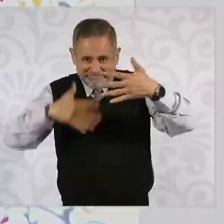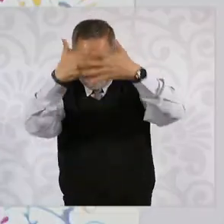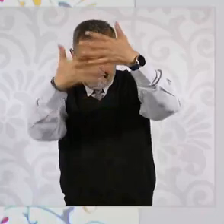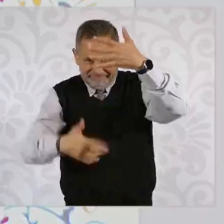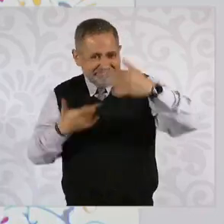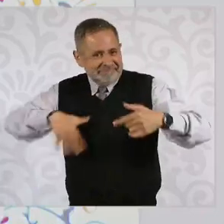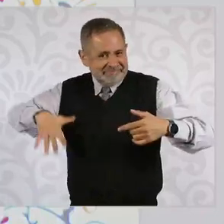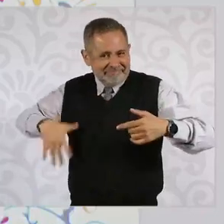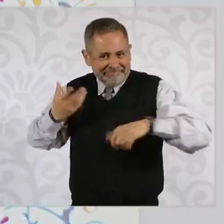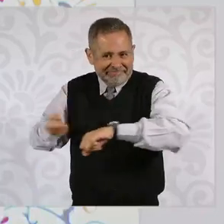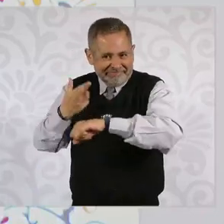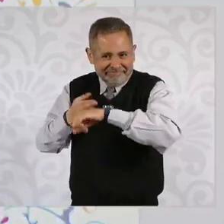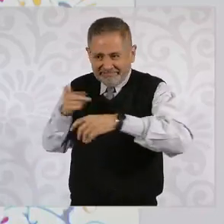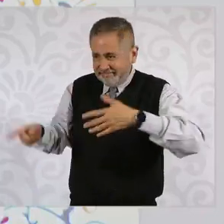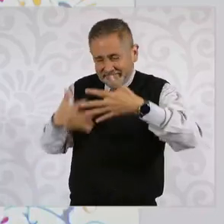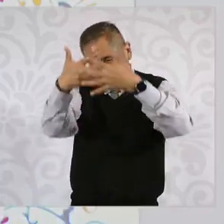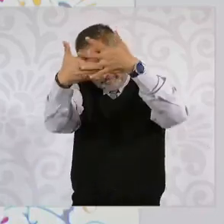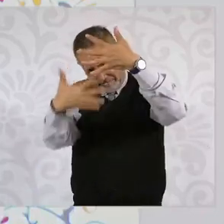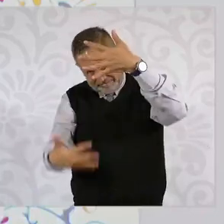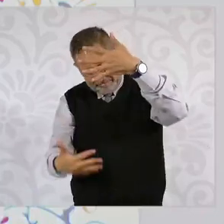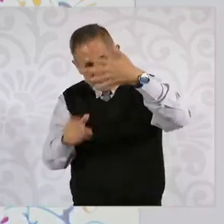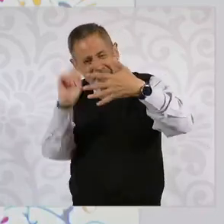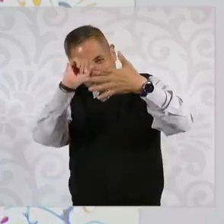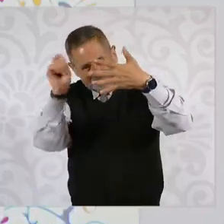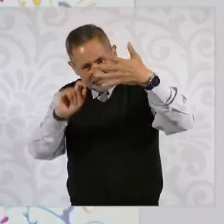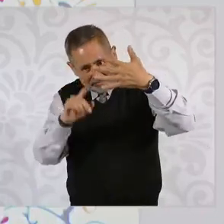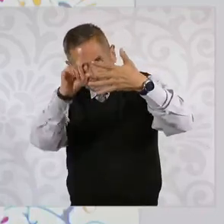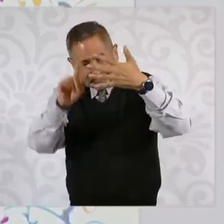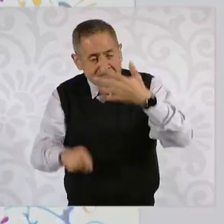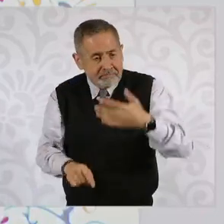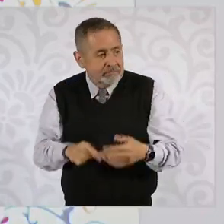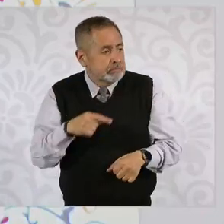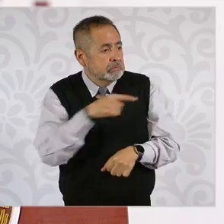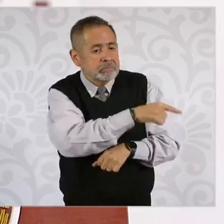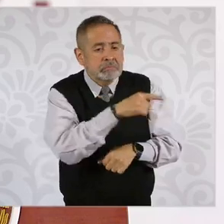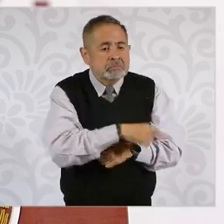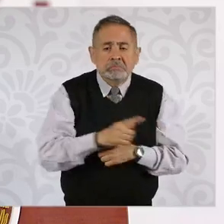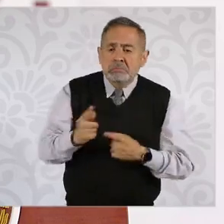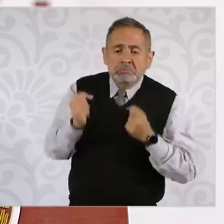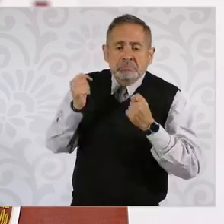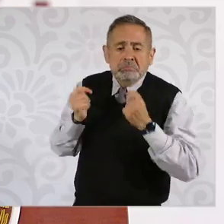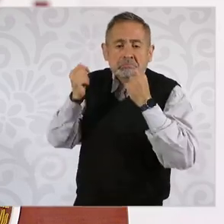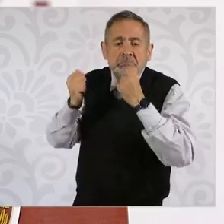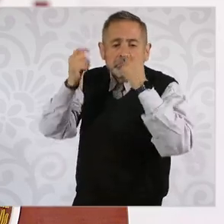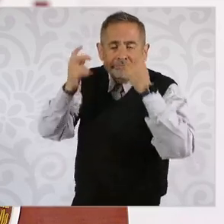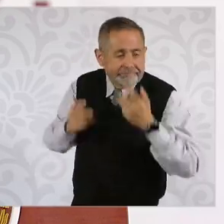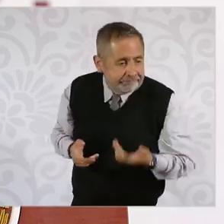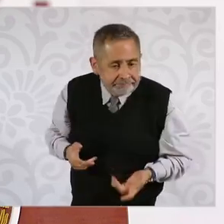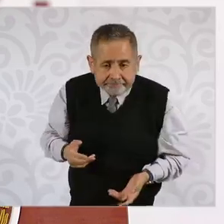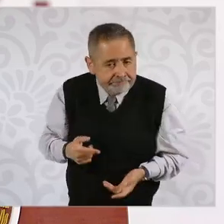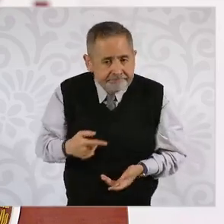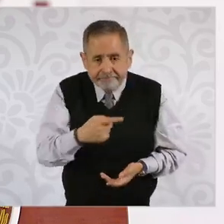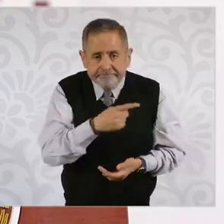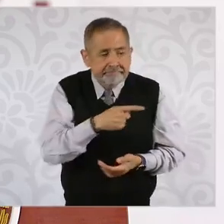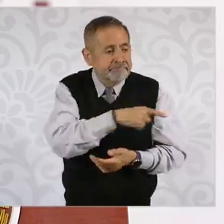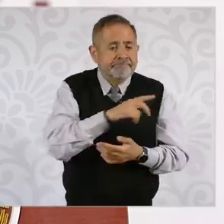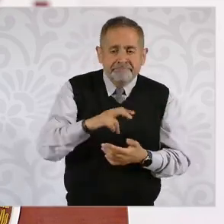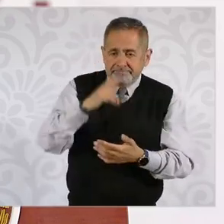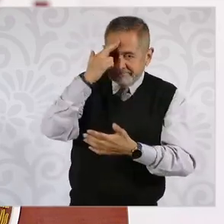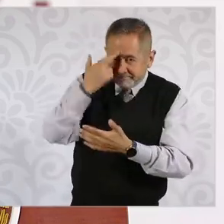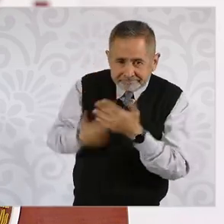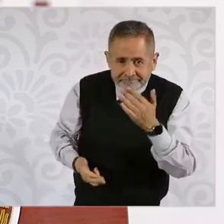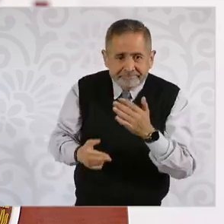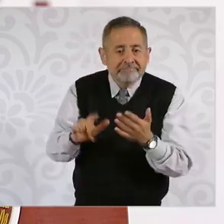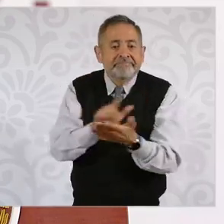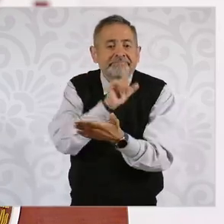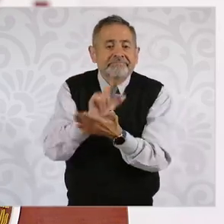hizo aquí la Secretaría de Gobernación que se había presentado previamente, sino en particular violentando la ley